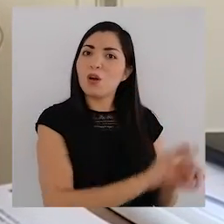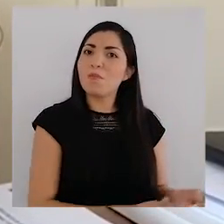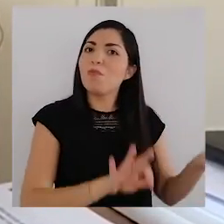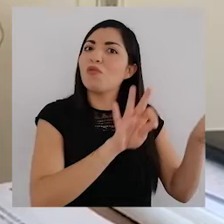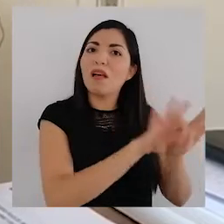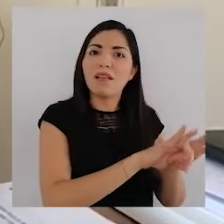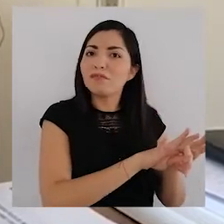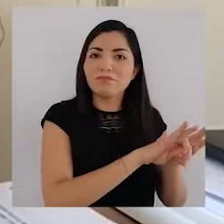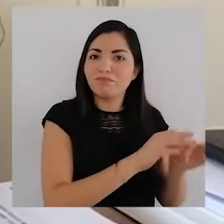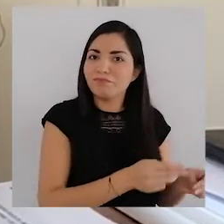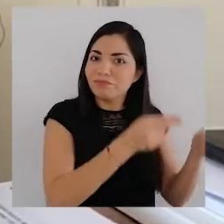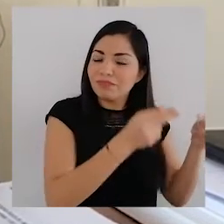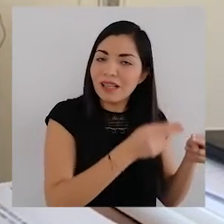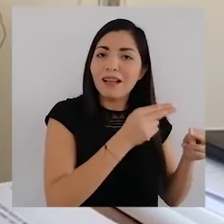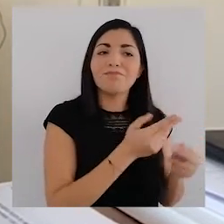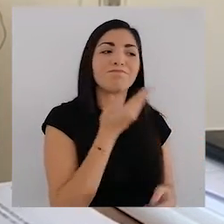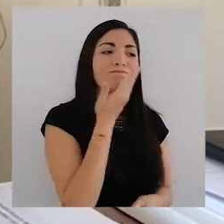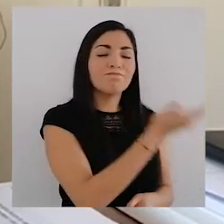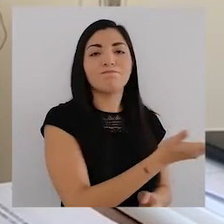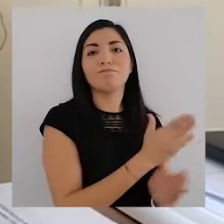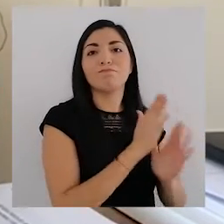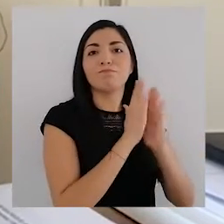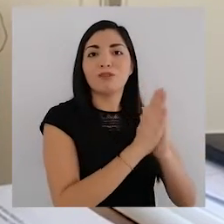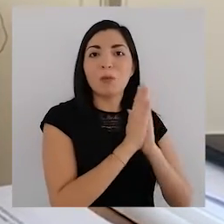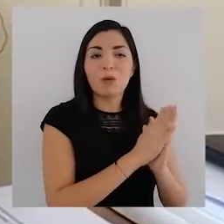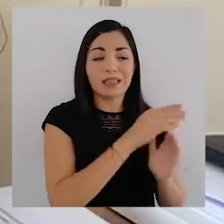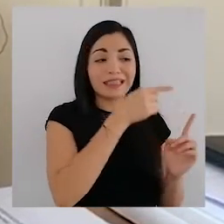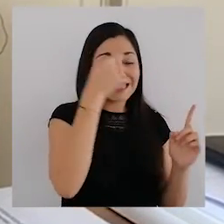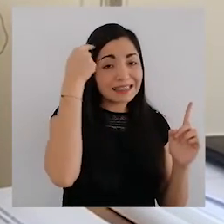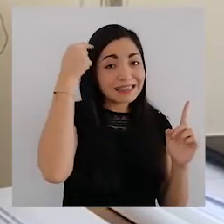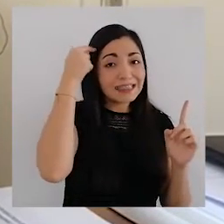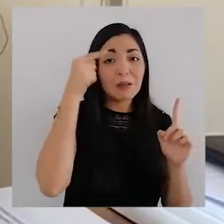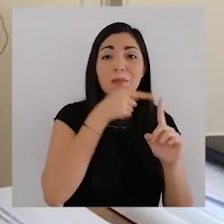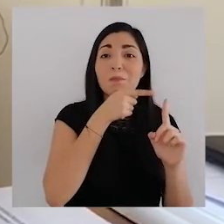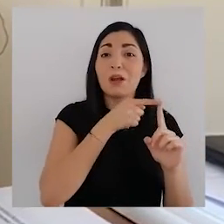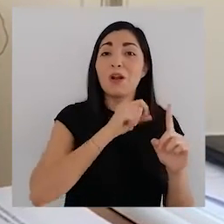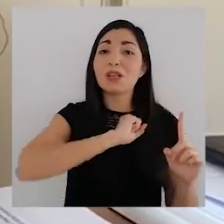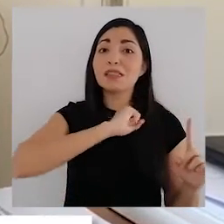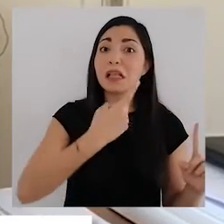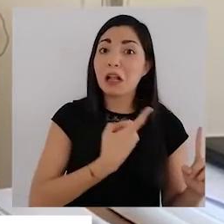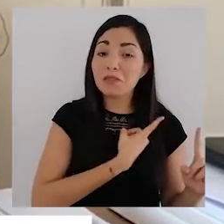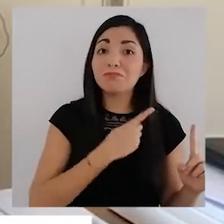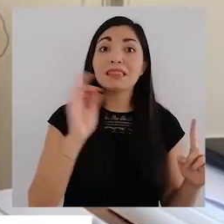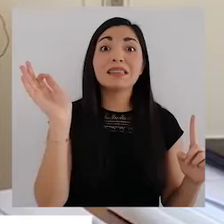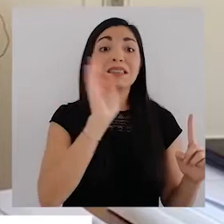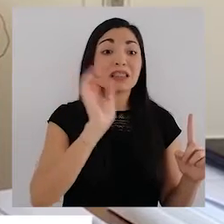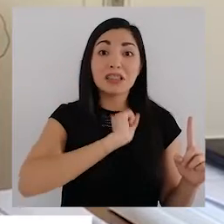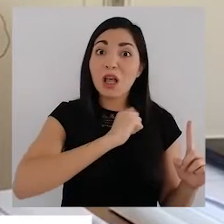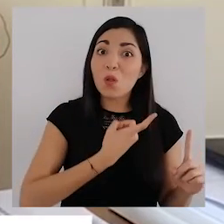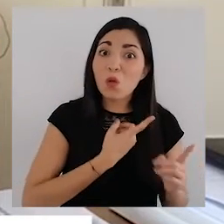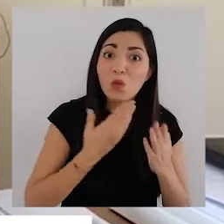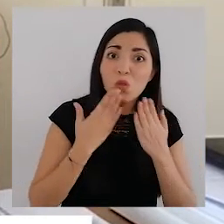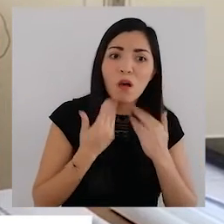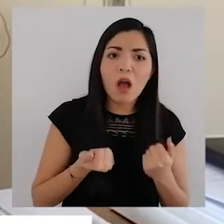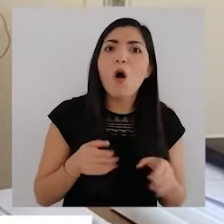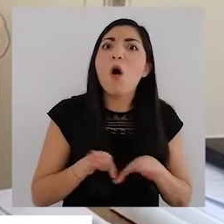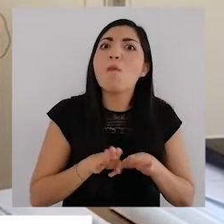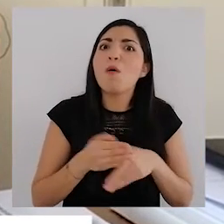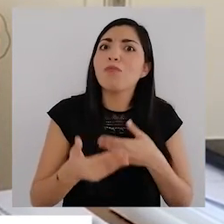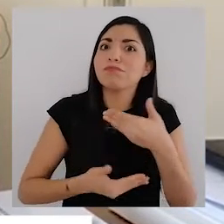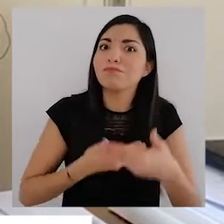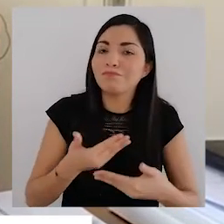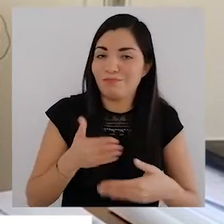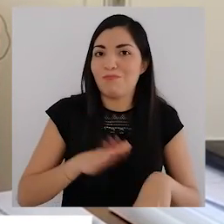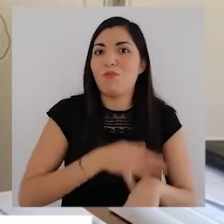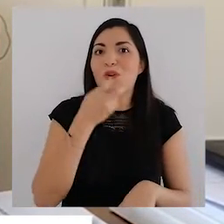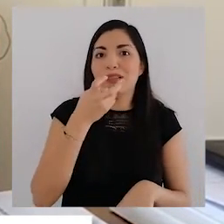les pido que nos ayuden en esta agenda que entendamos que lo primero es la salud. Sin salud no podemos hacer nada, que el gobierno de la ciudad está actuando